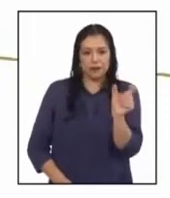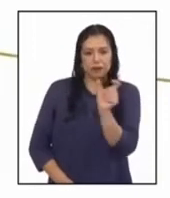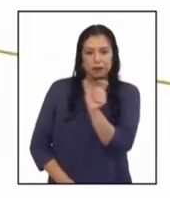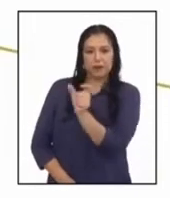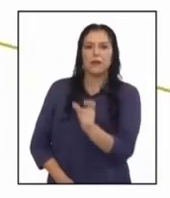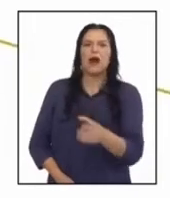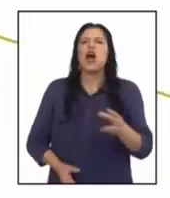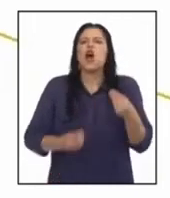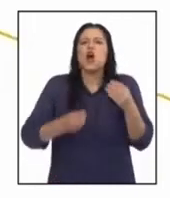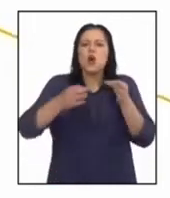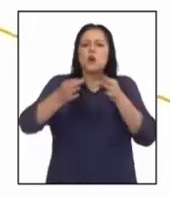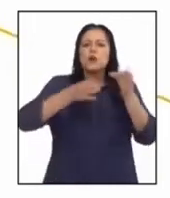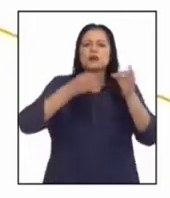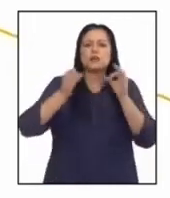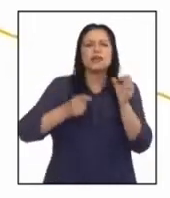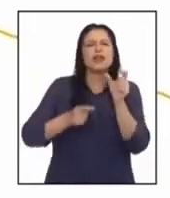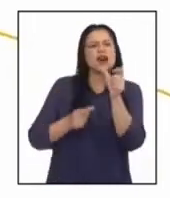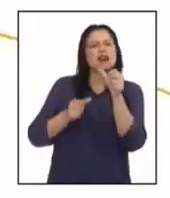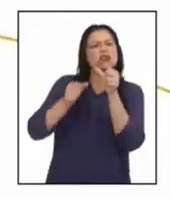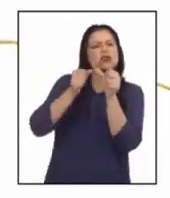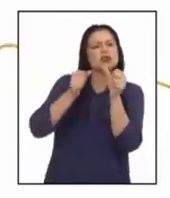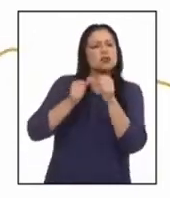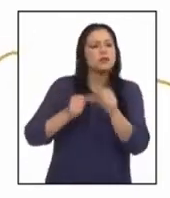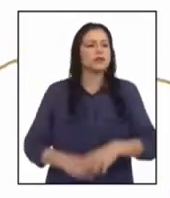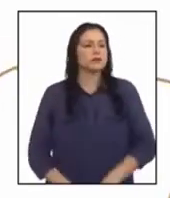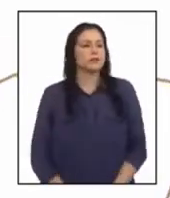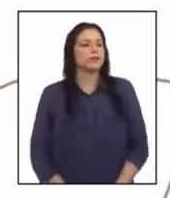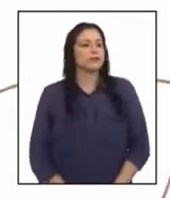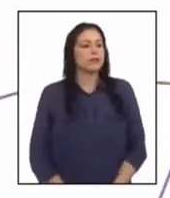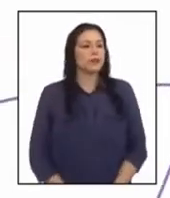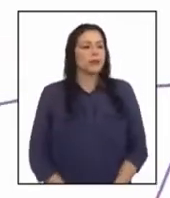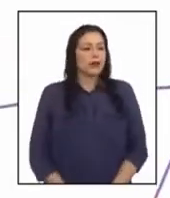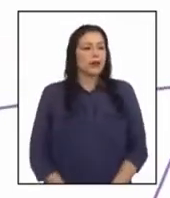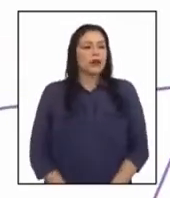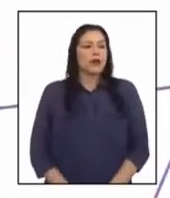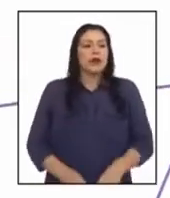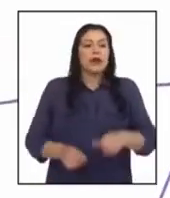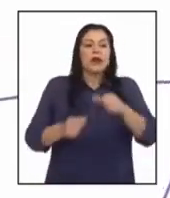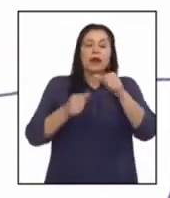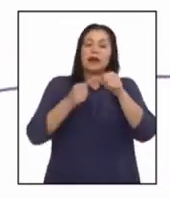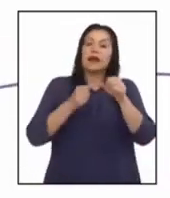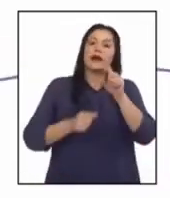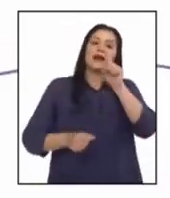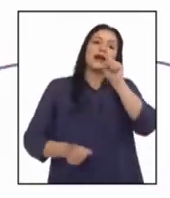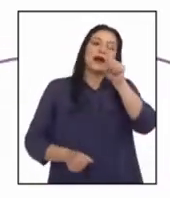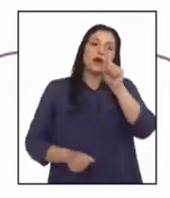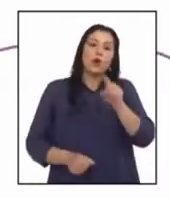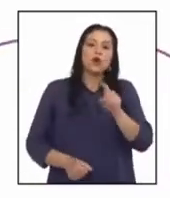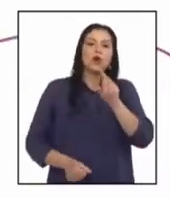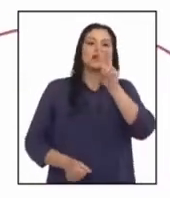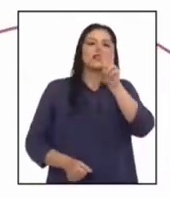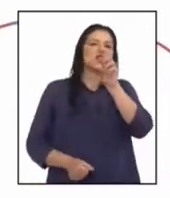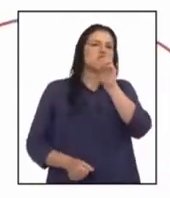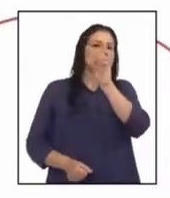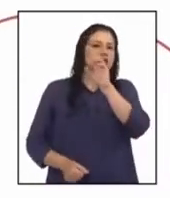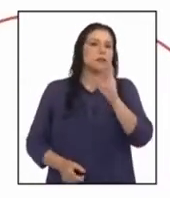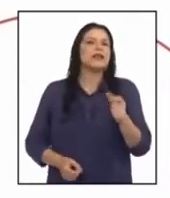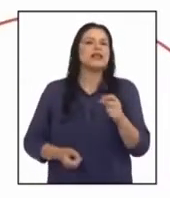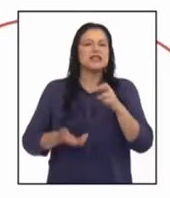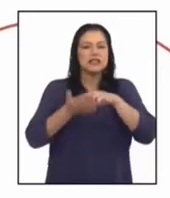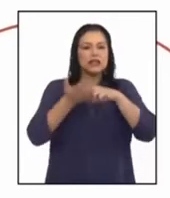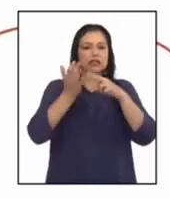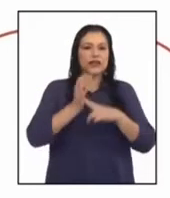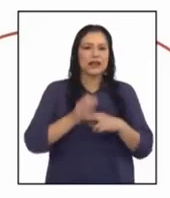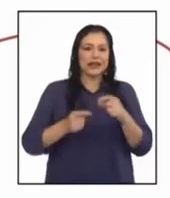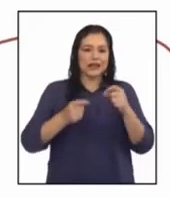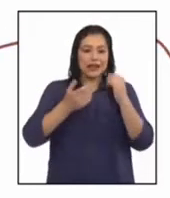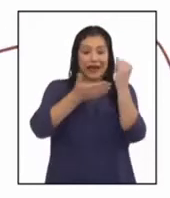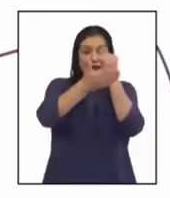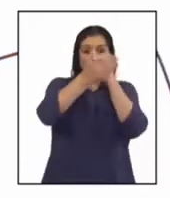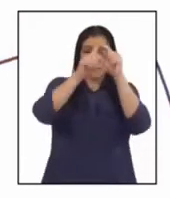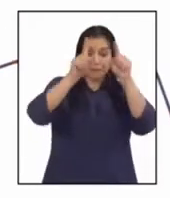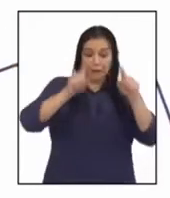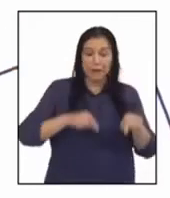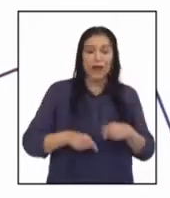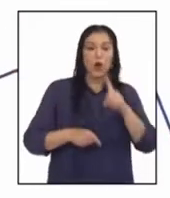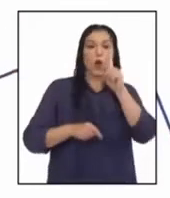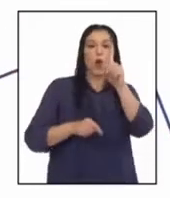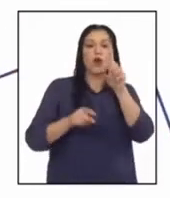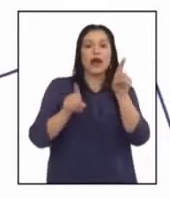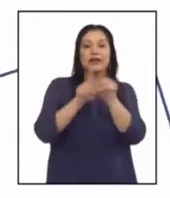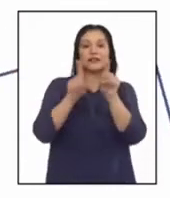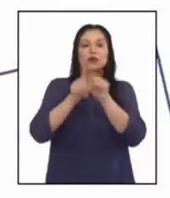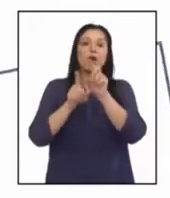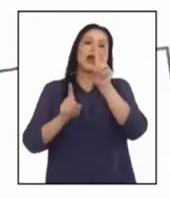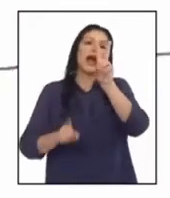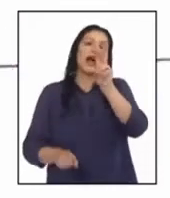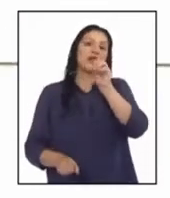¿Cómo interpretan esos datos? La escala numérica 1 es a 200.000. Indica que una unidad en el papel equivale a 200